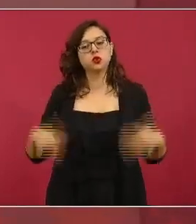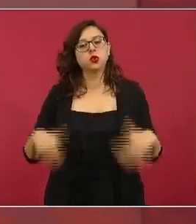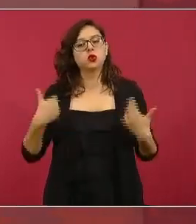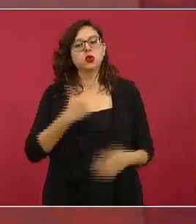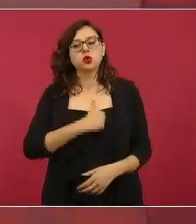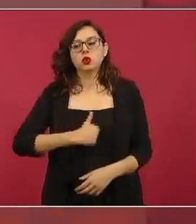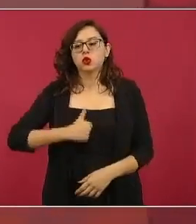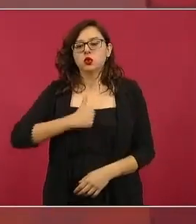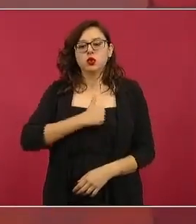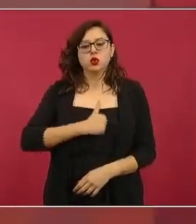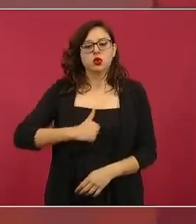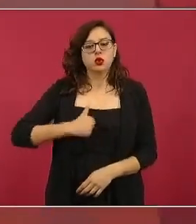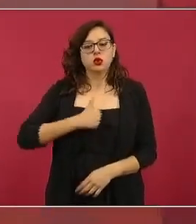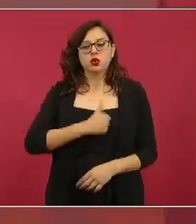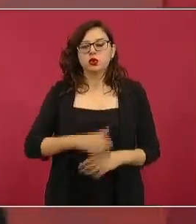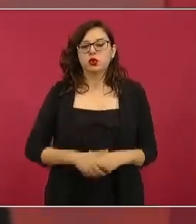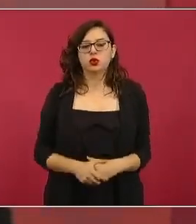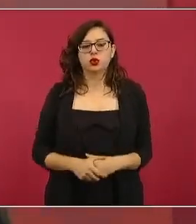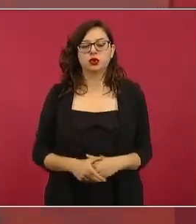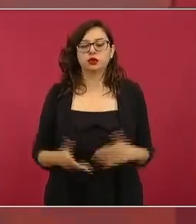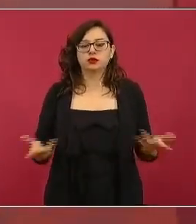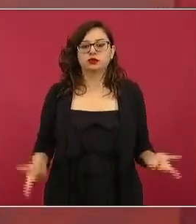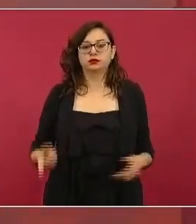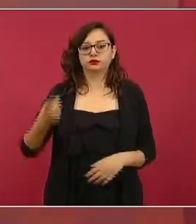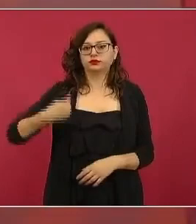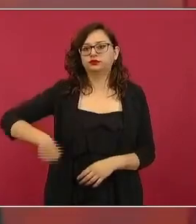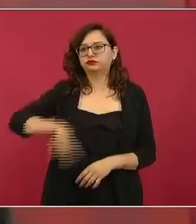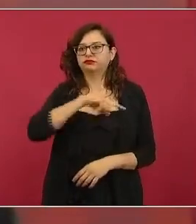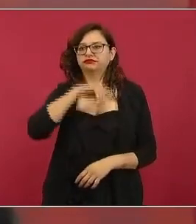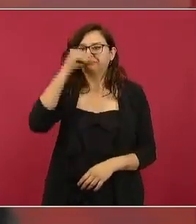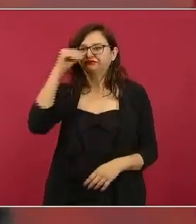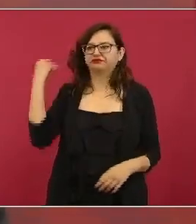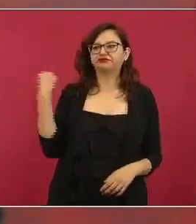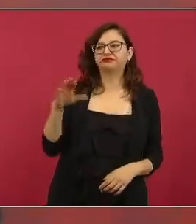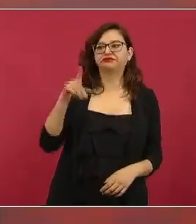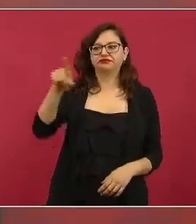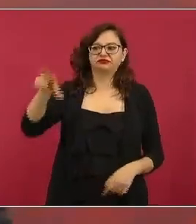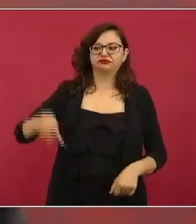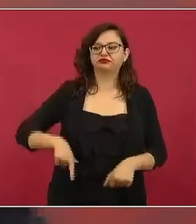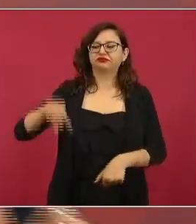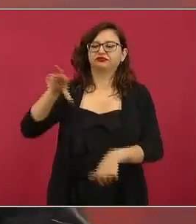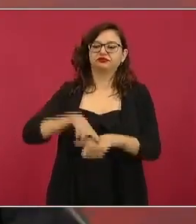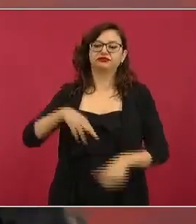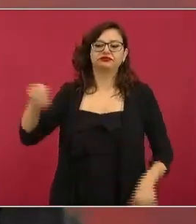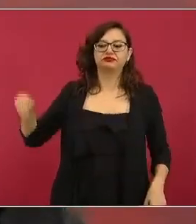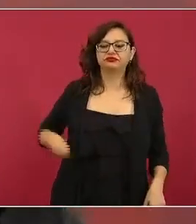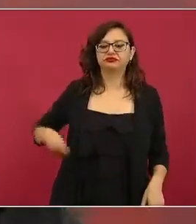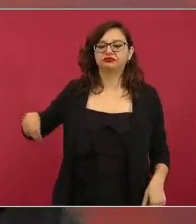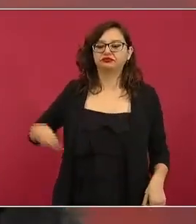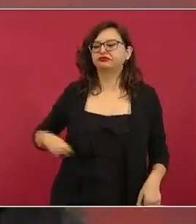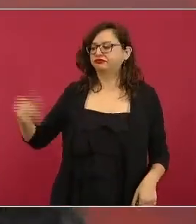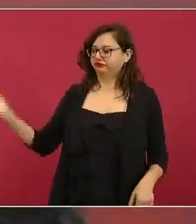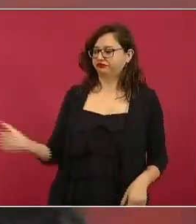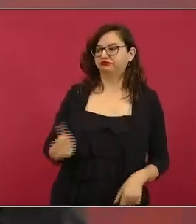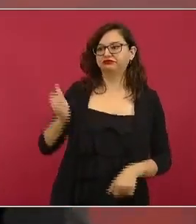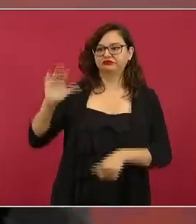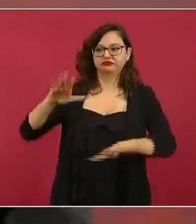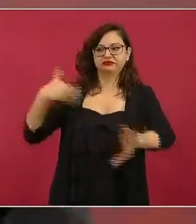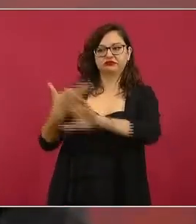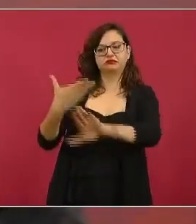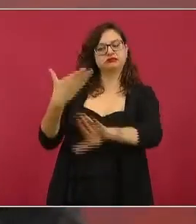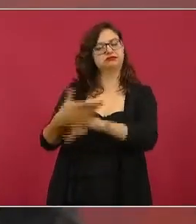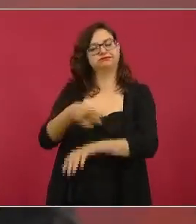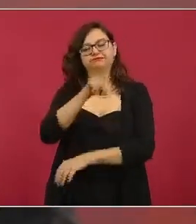nosotros no vamos a responsabilizar al gobernador él está haciendo su trabajo además